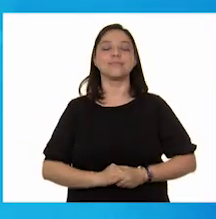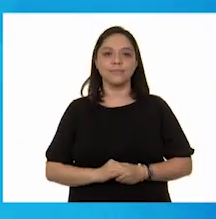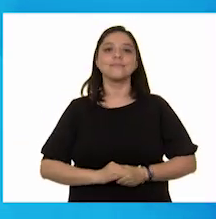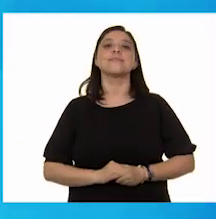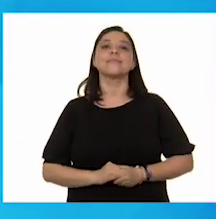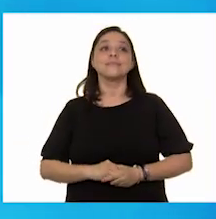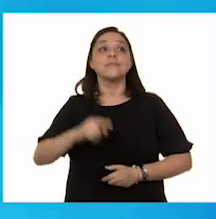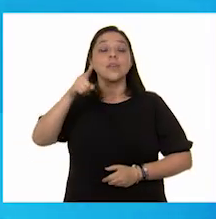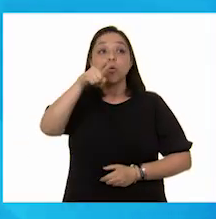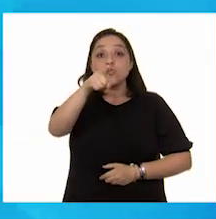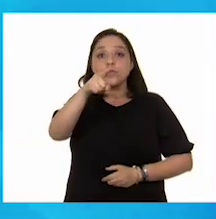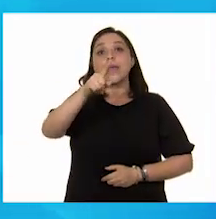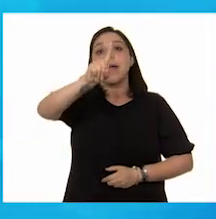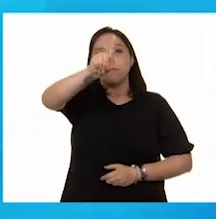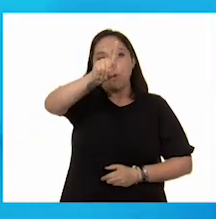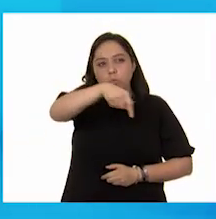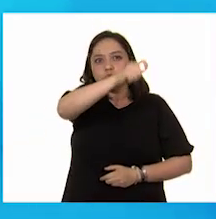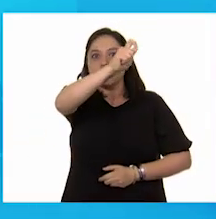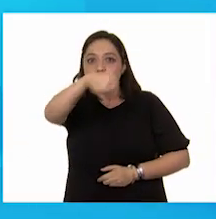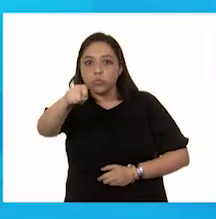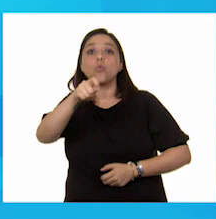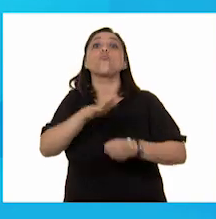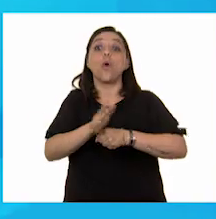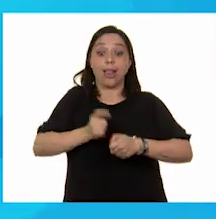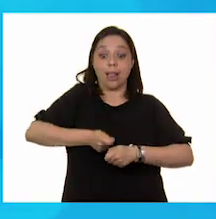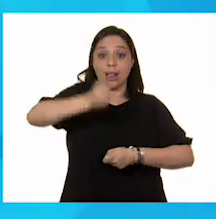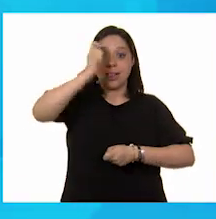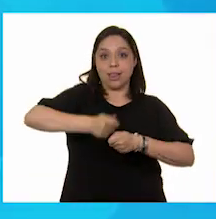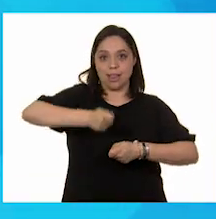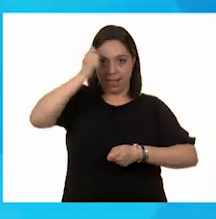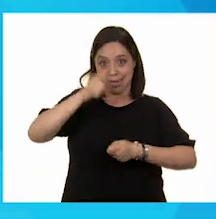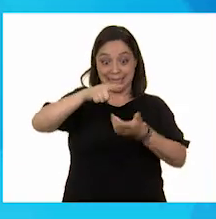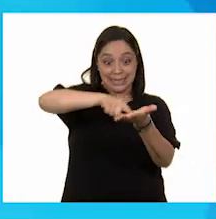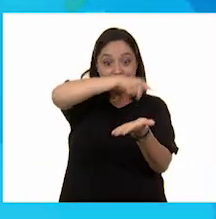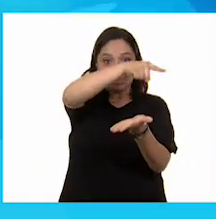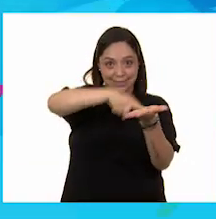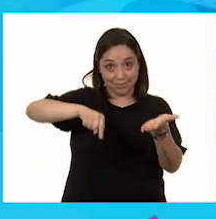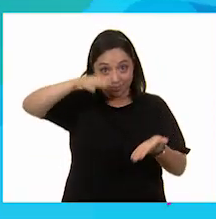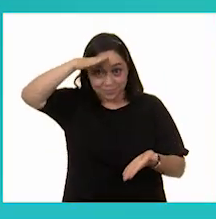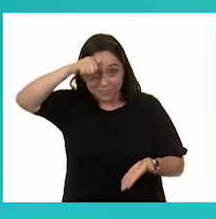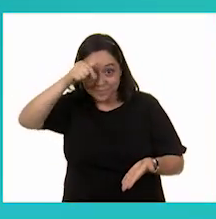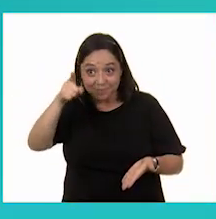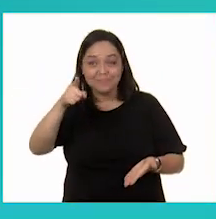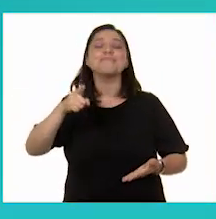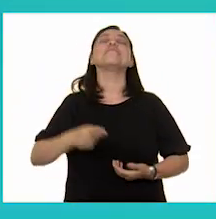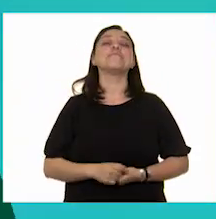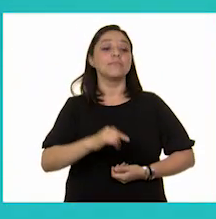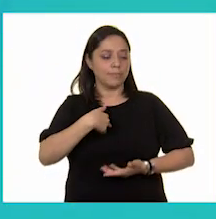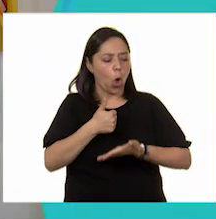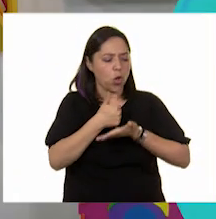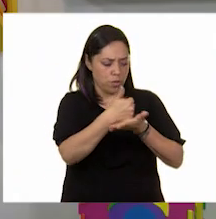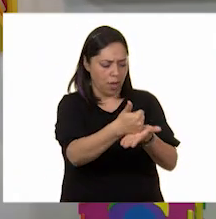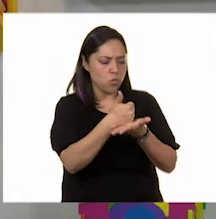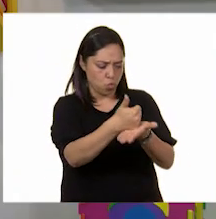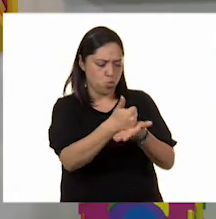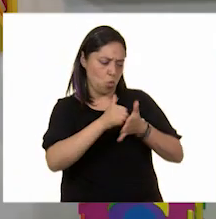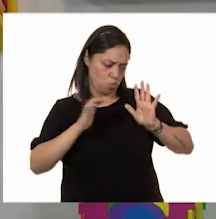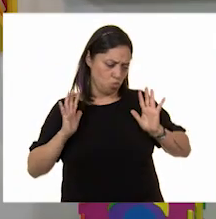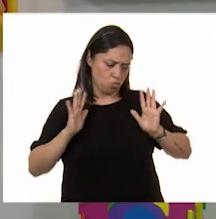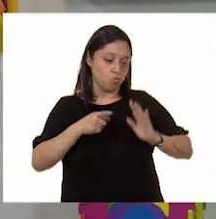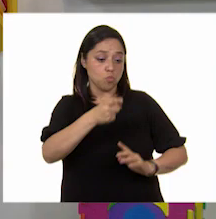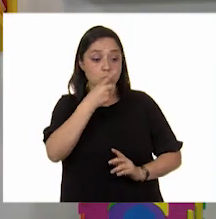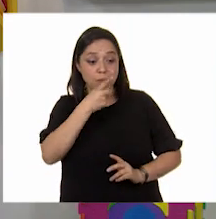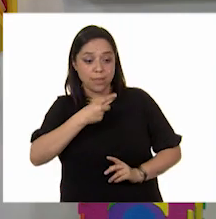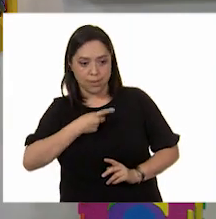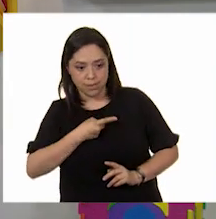marcar la carta que les salga con un tachecito, ¿ok? Sí, yo te ayudo, Panchito. Yo te ayudo. Tú la buscas y me dices si la tienes,